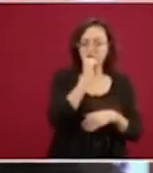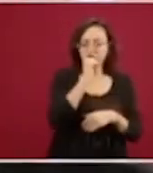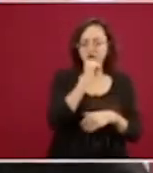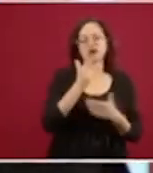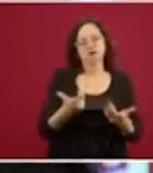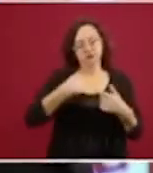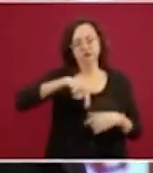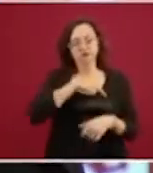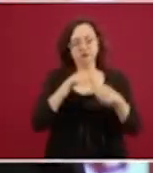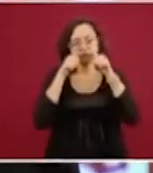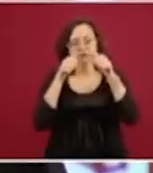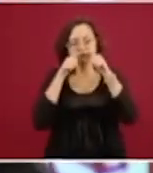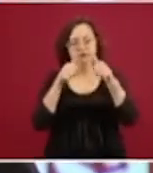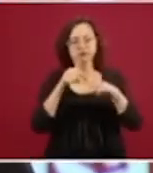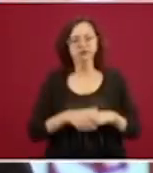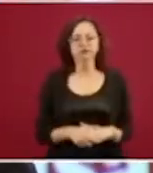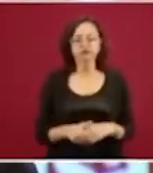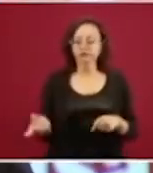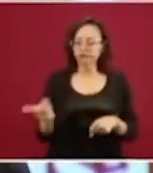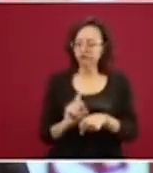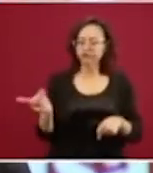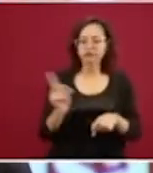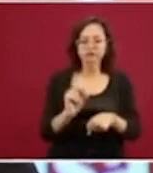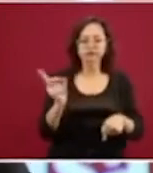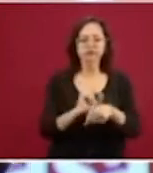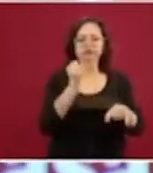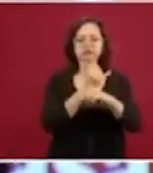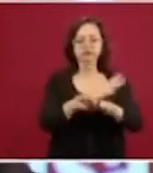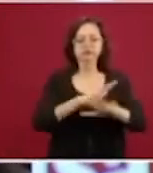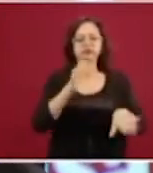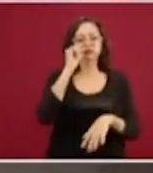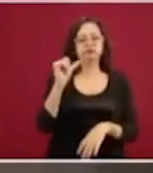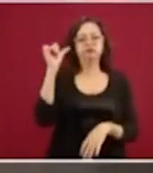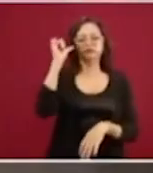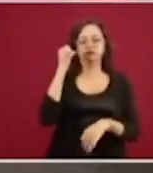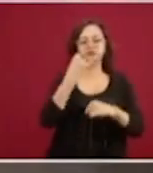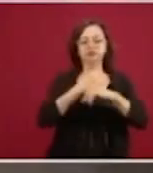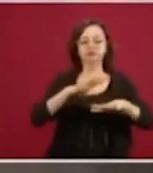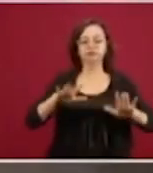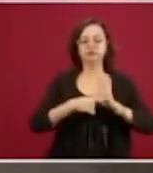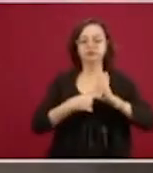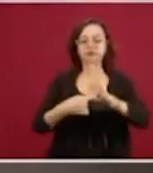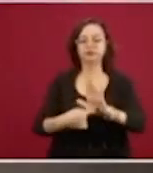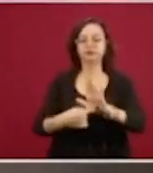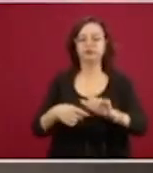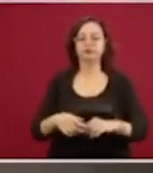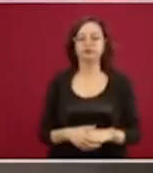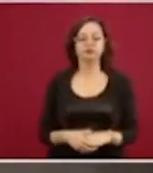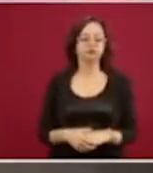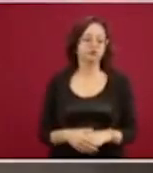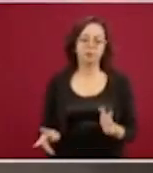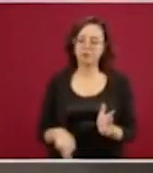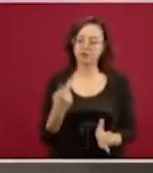gobierno de México. Ese reporte lo tengo todos los días. Ayer sacamos un informe y lo haremos